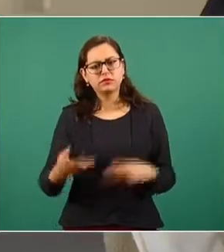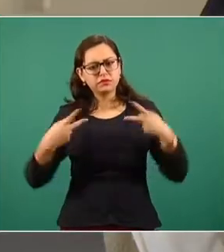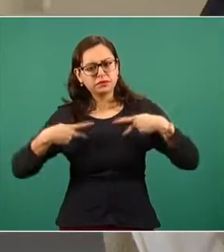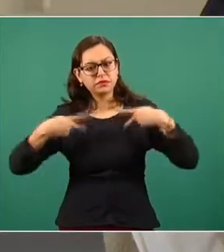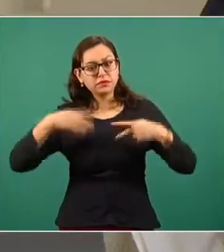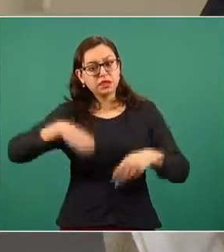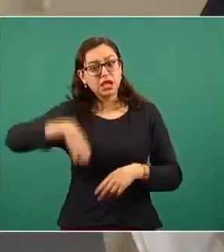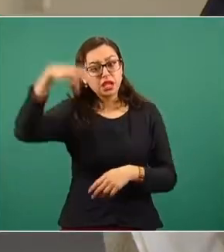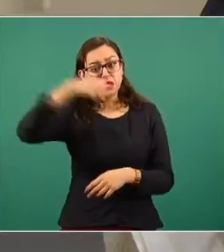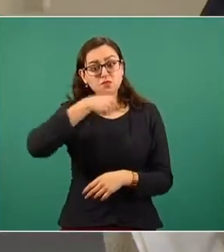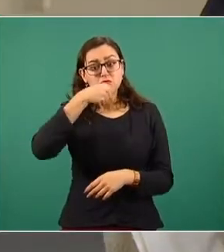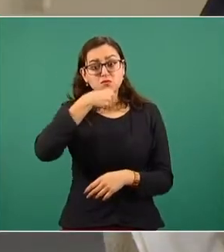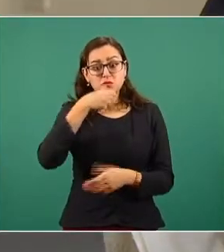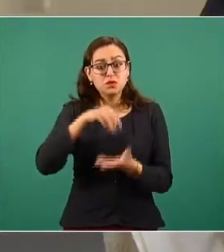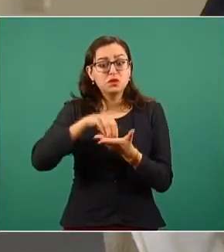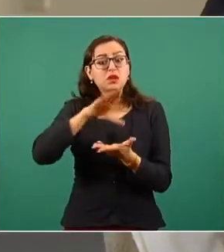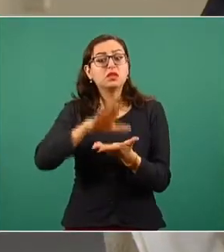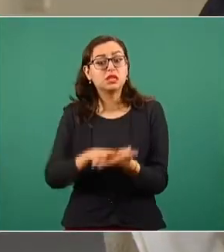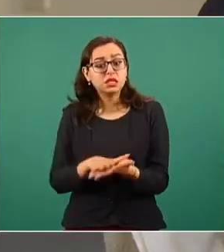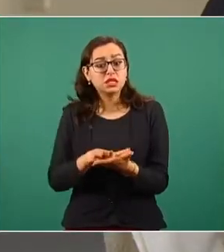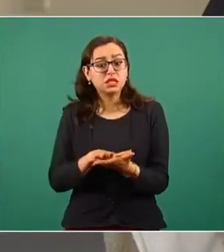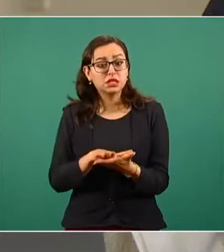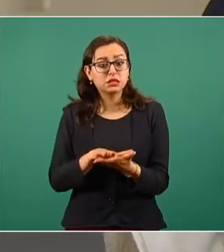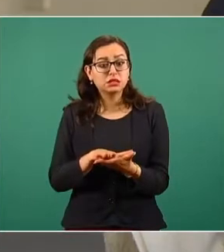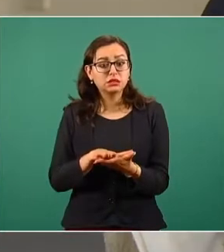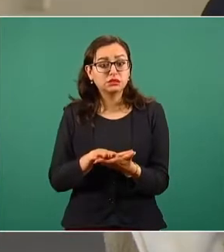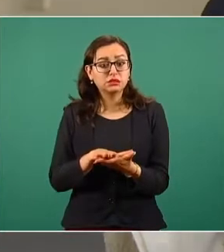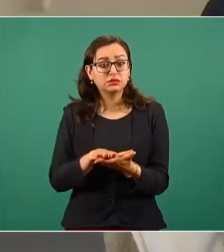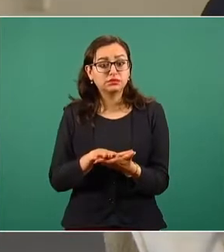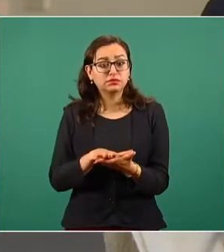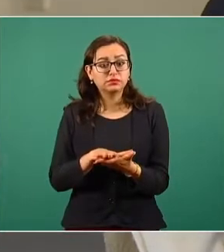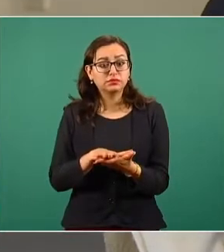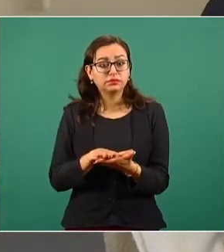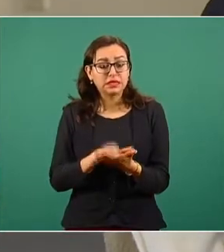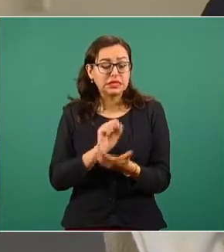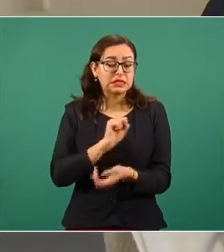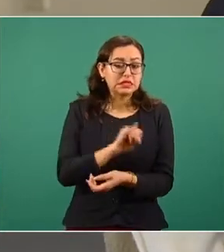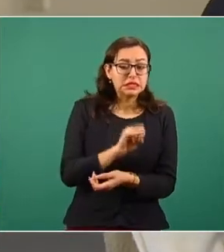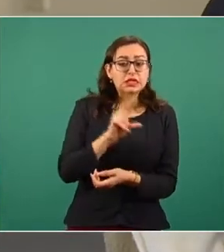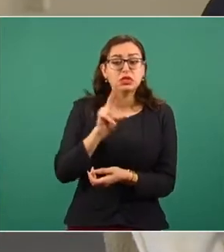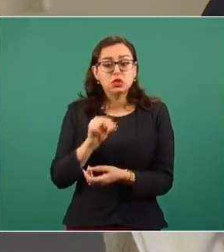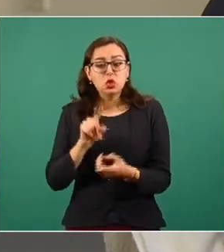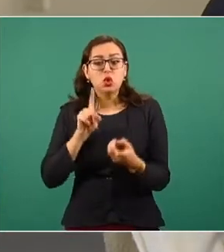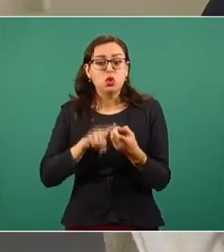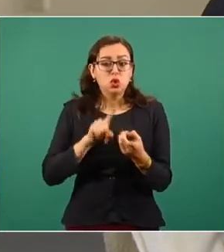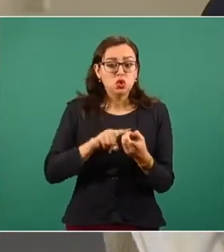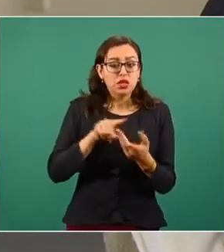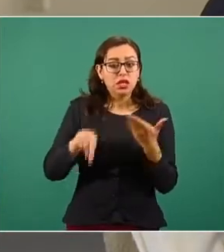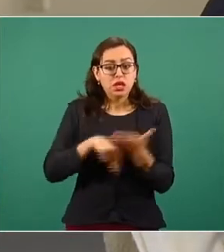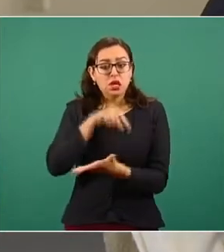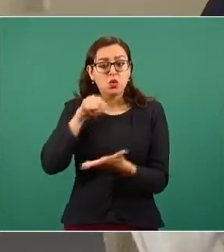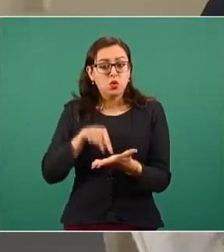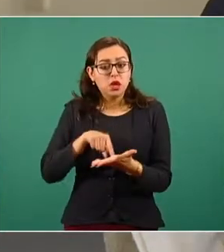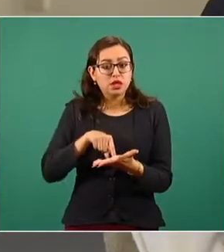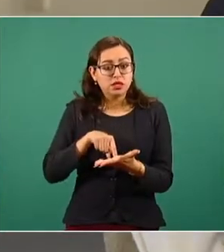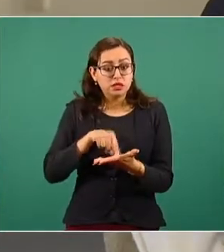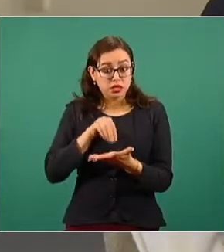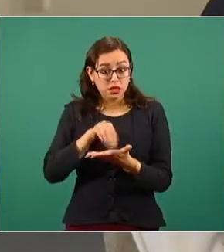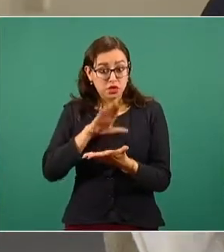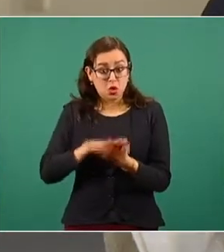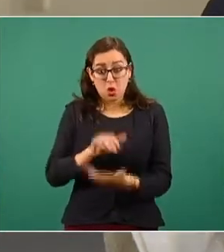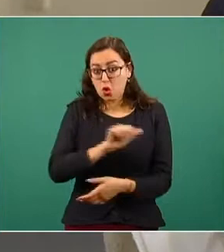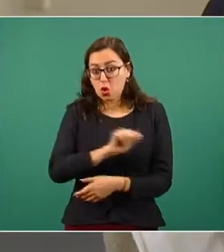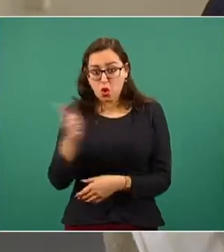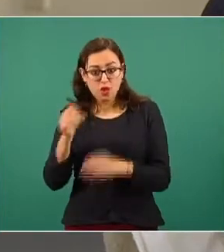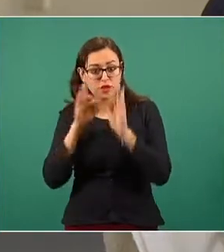el registro va a ser y el decirles en dónde podrían aplicarse la vacuna va a ser otro